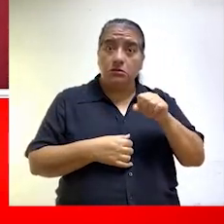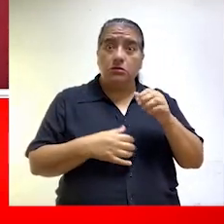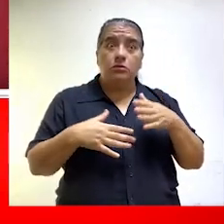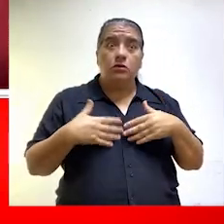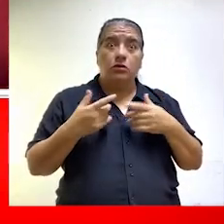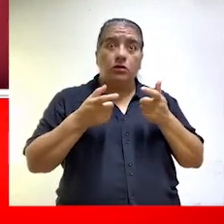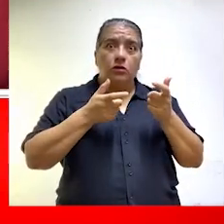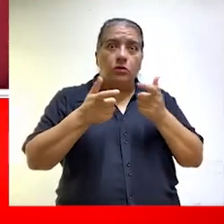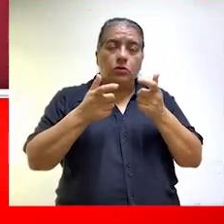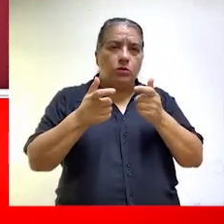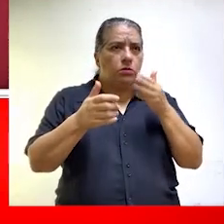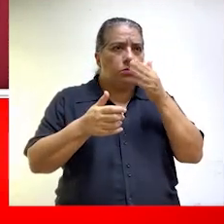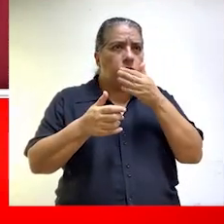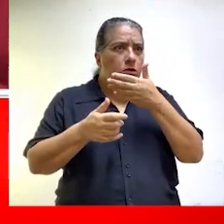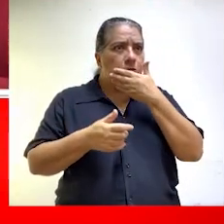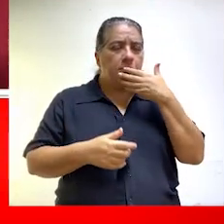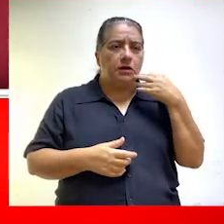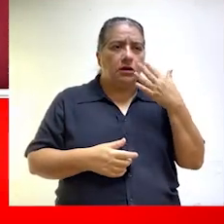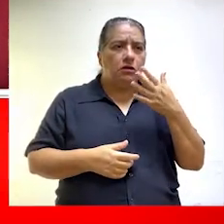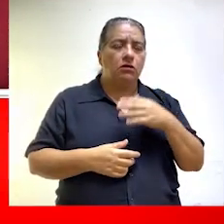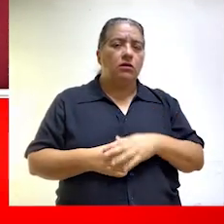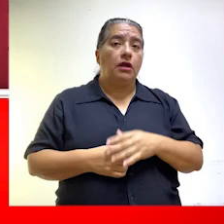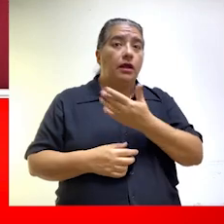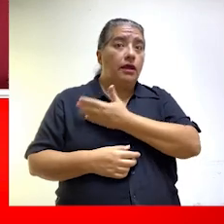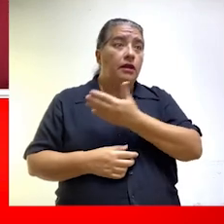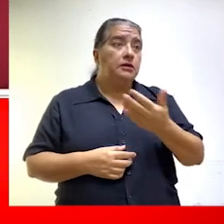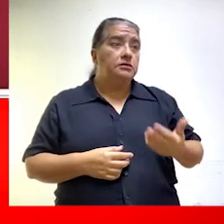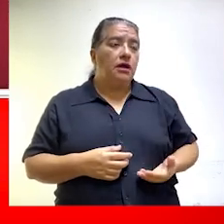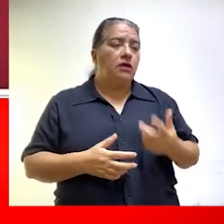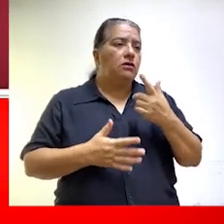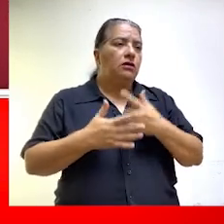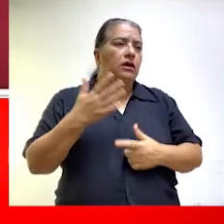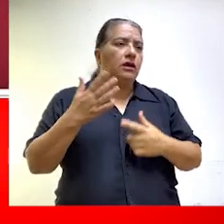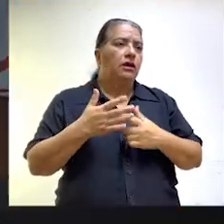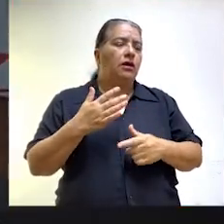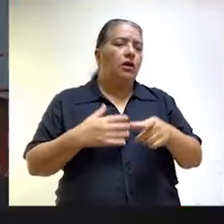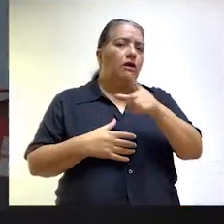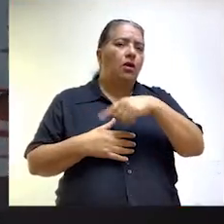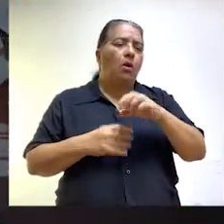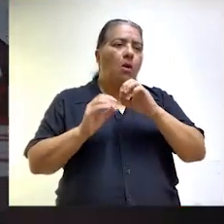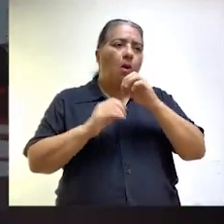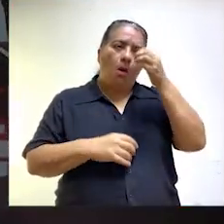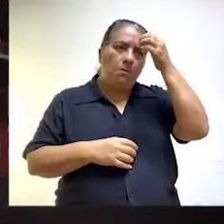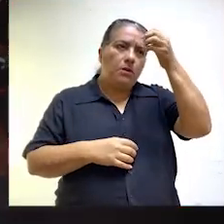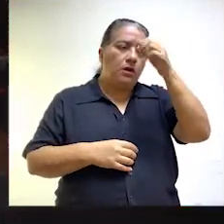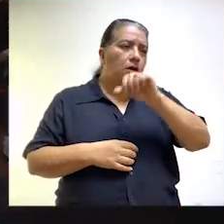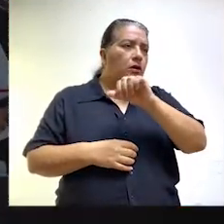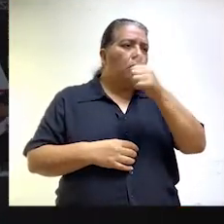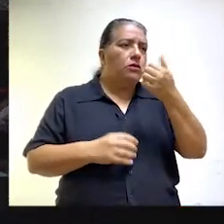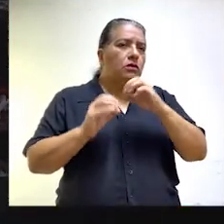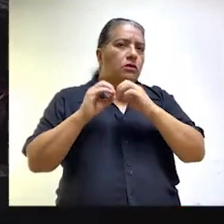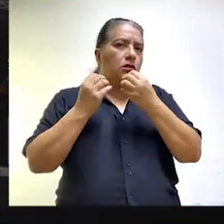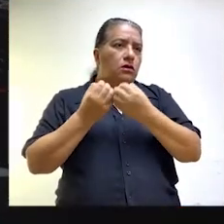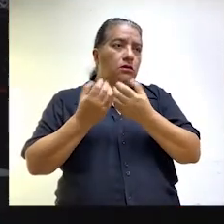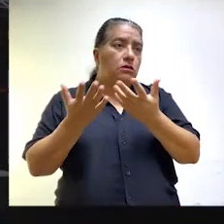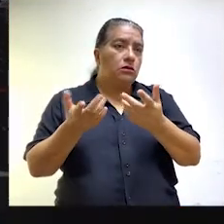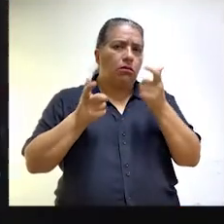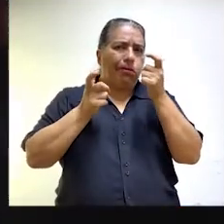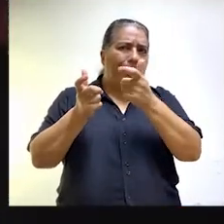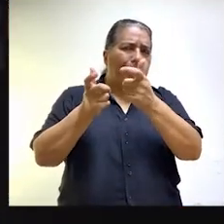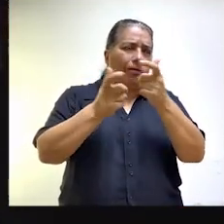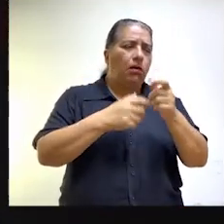sí funciona y le ahorra al Estado, ¿qué es responder a los detractores de este tipo de control? En el marco de un análisis ya de repente más